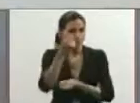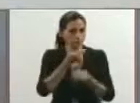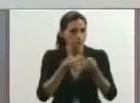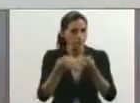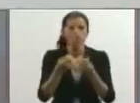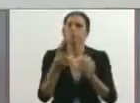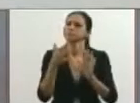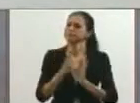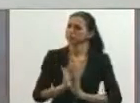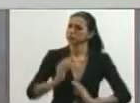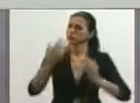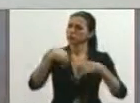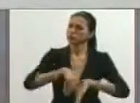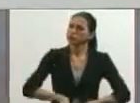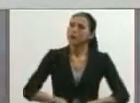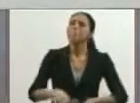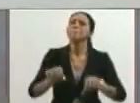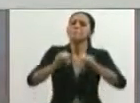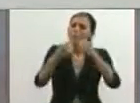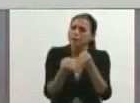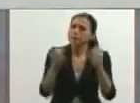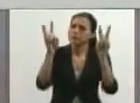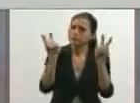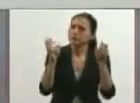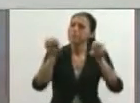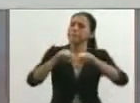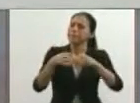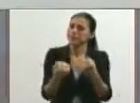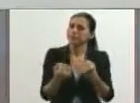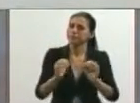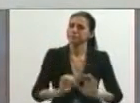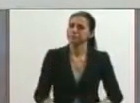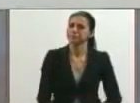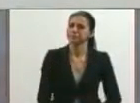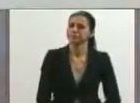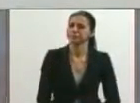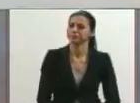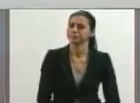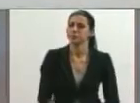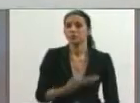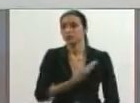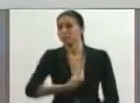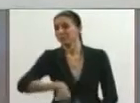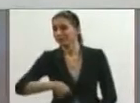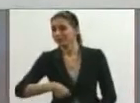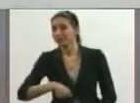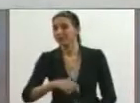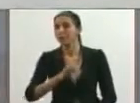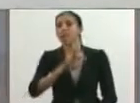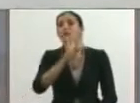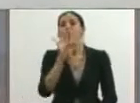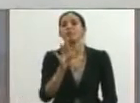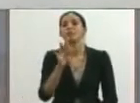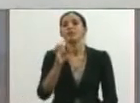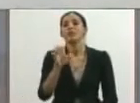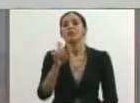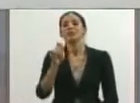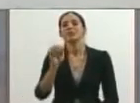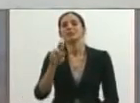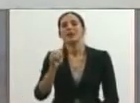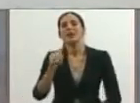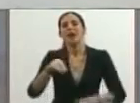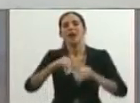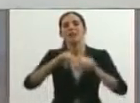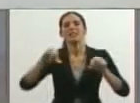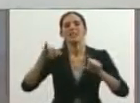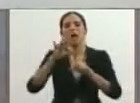Chico, el tema del pan. El tema del pan. El presidente de Fetra Harina, estoy hablando del señor